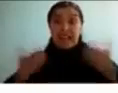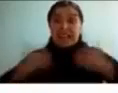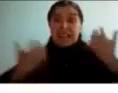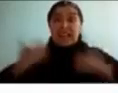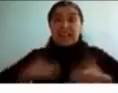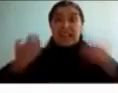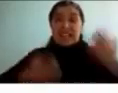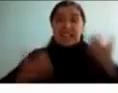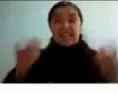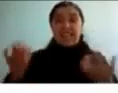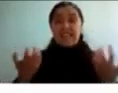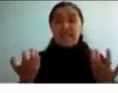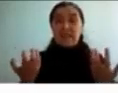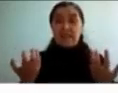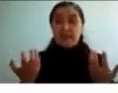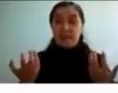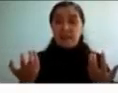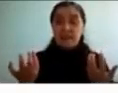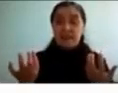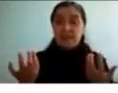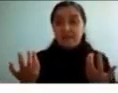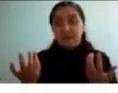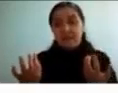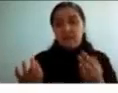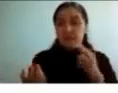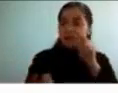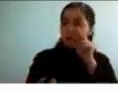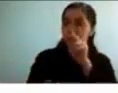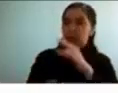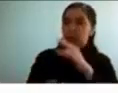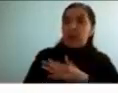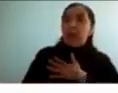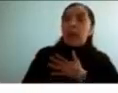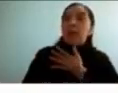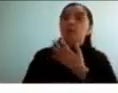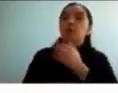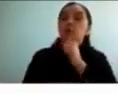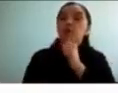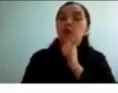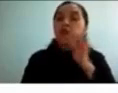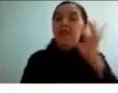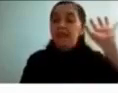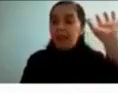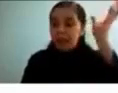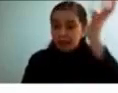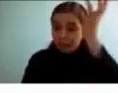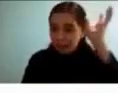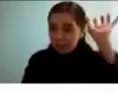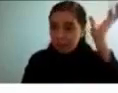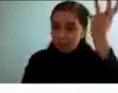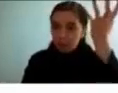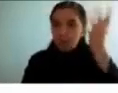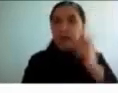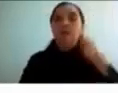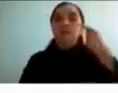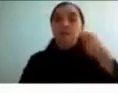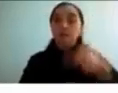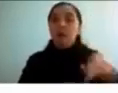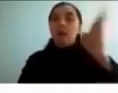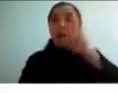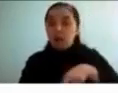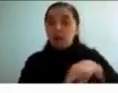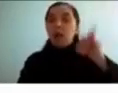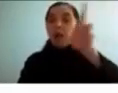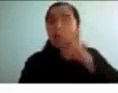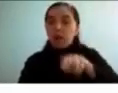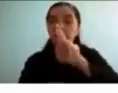frustración hace que parezcan emocionalmente inmaduros y luego tiene muchos problemas con la persistencia debido a que no se automotivan con la tarea como